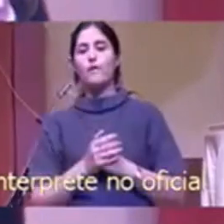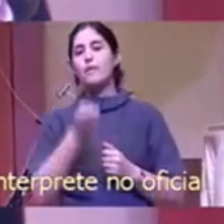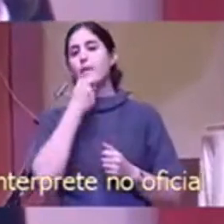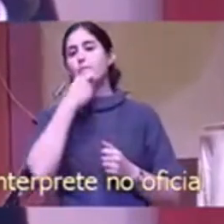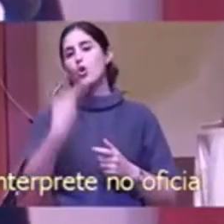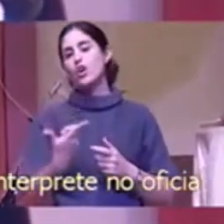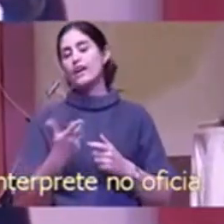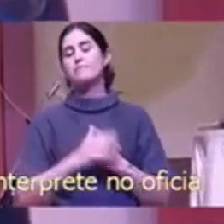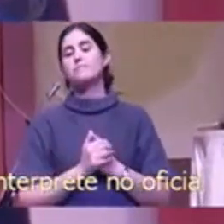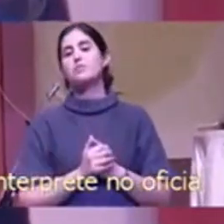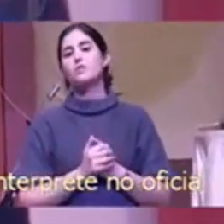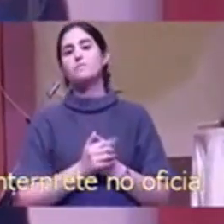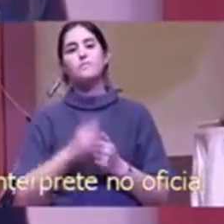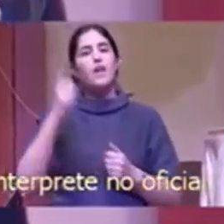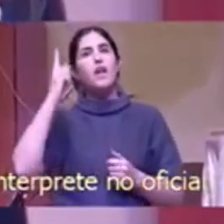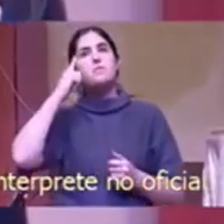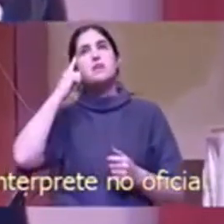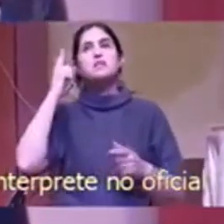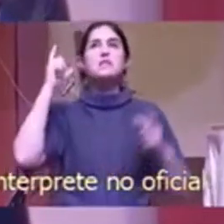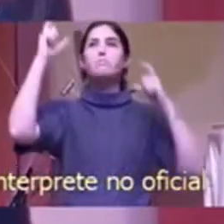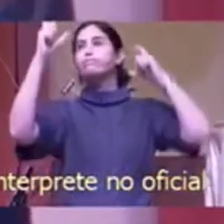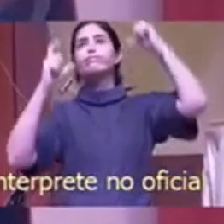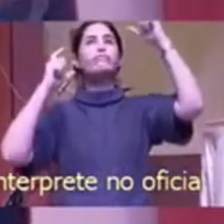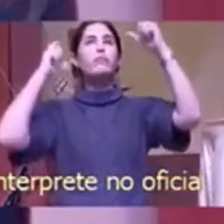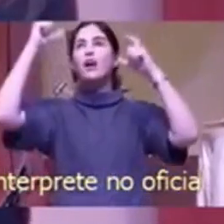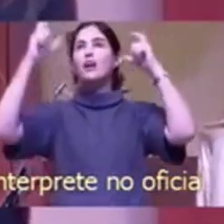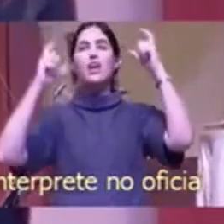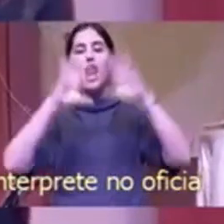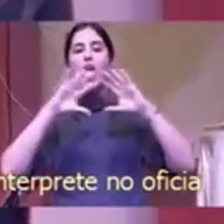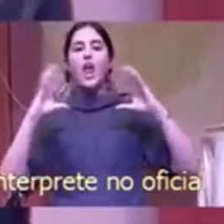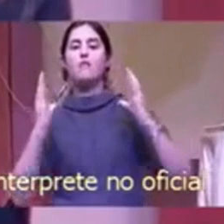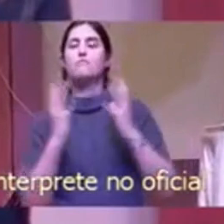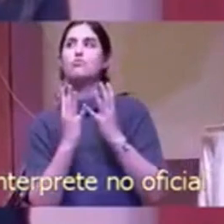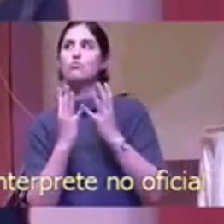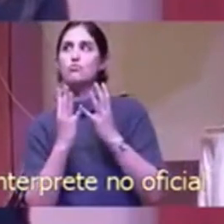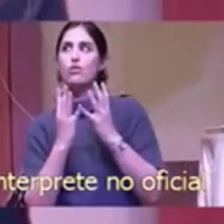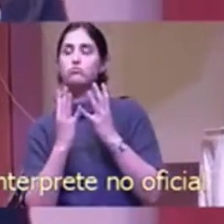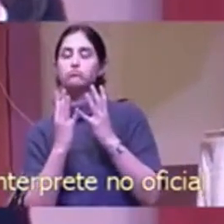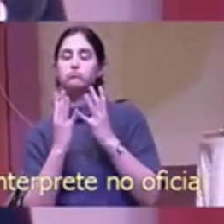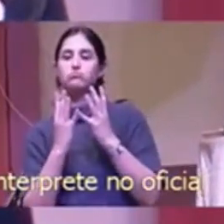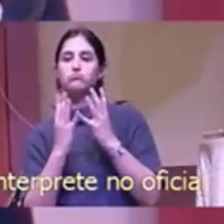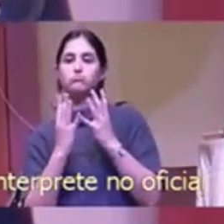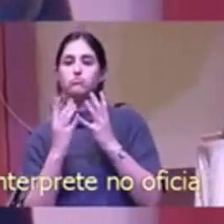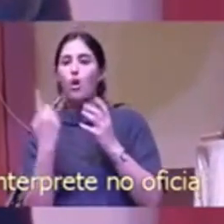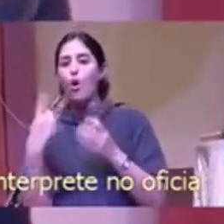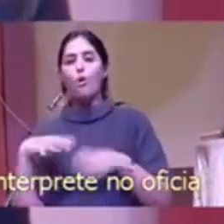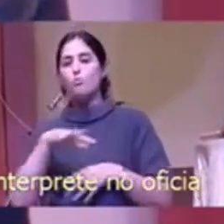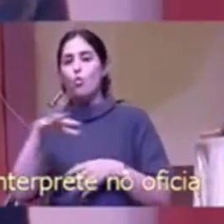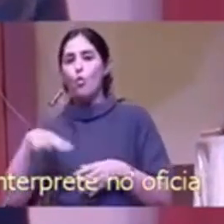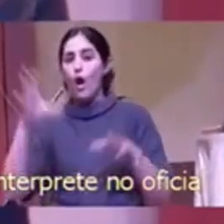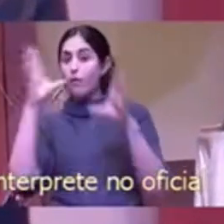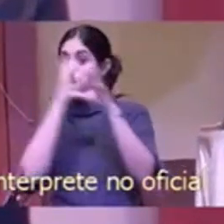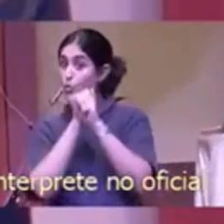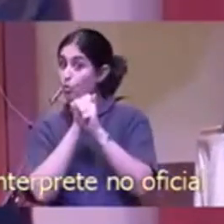Imagínense el mundo como un aula oscura. Incluyendo Argentina.